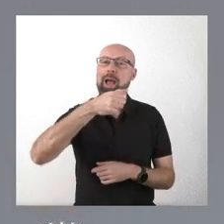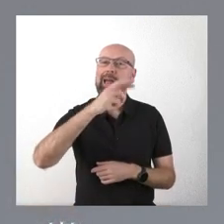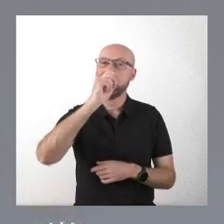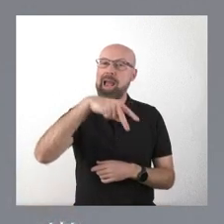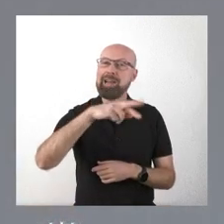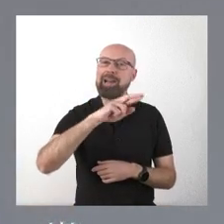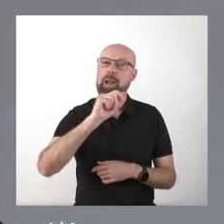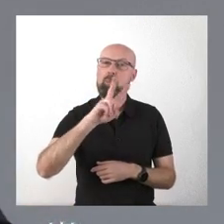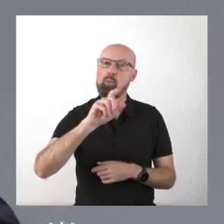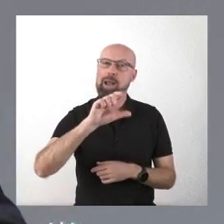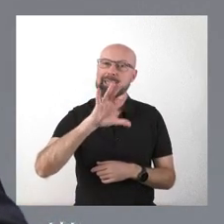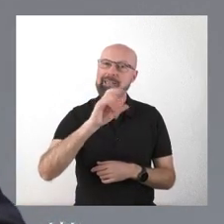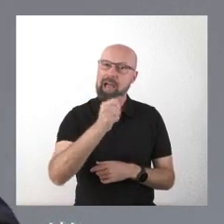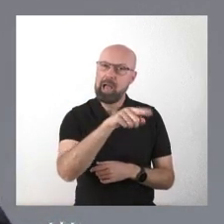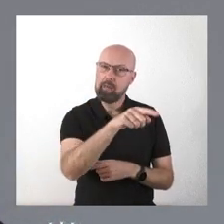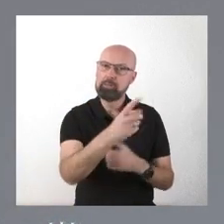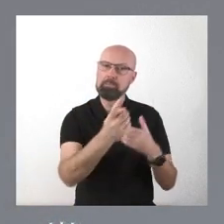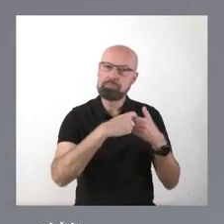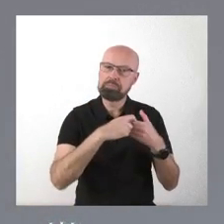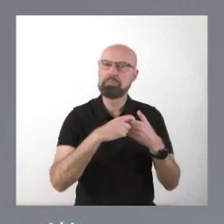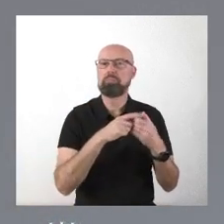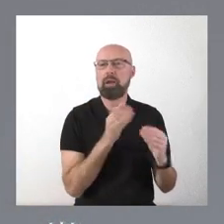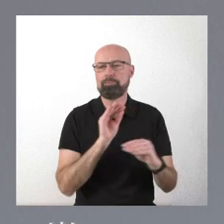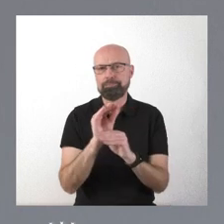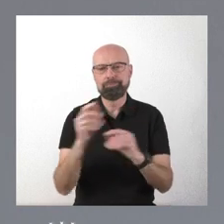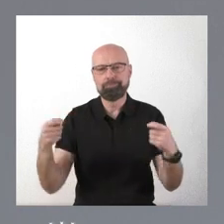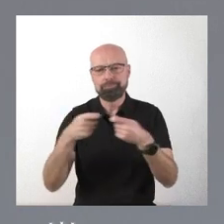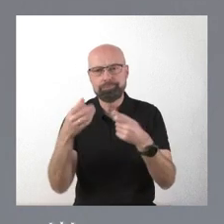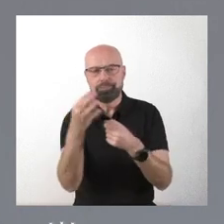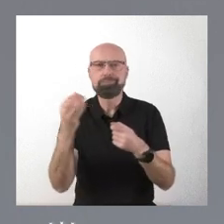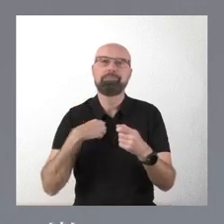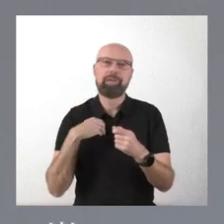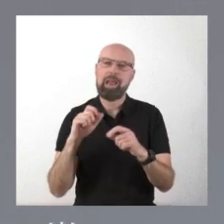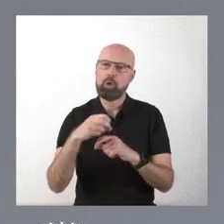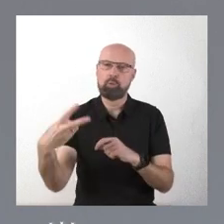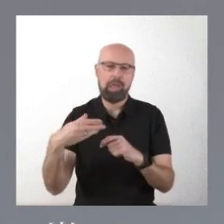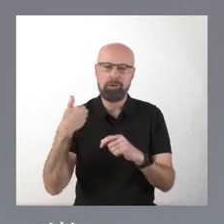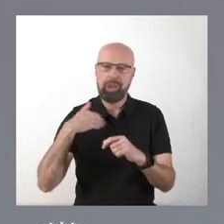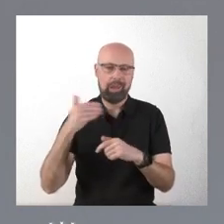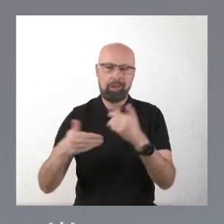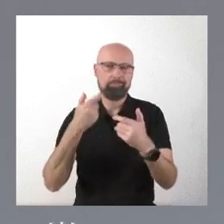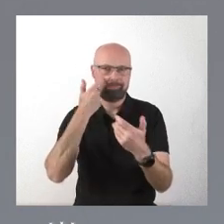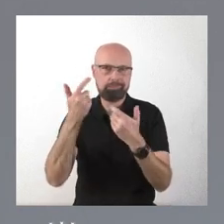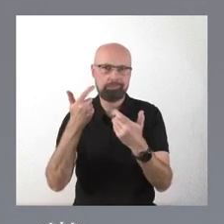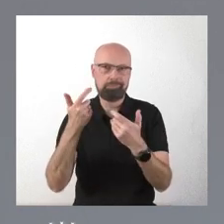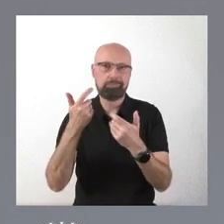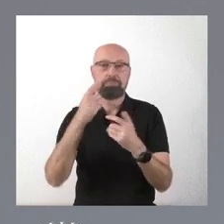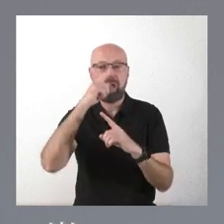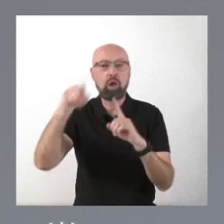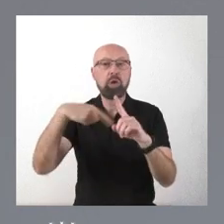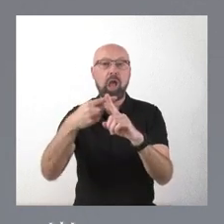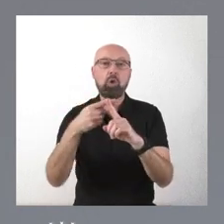están ahí ya. Posiblemente, el próximo año, el próximo ejercicio, el presupuesto se duplicará